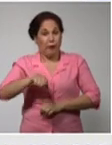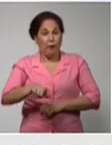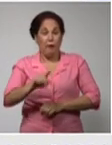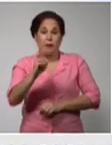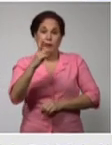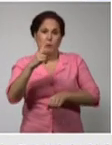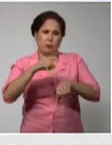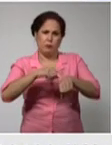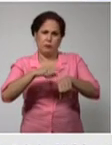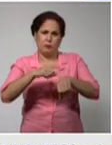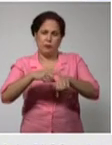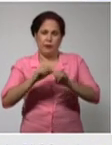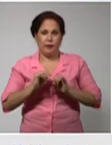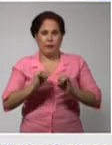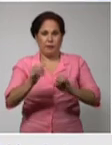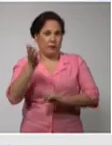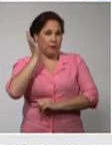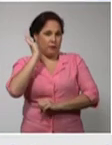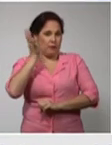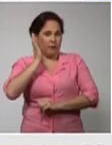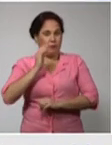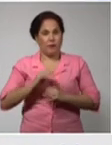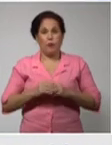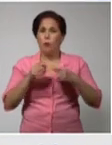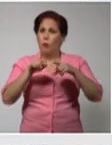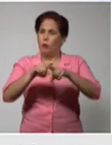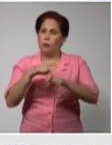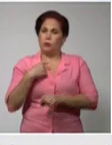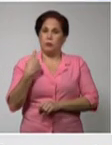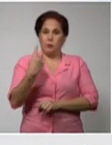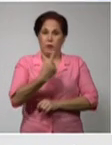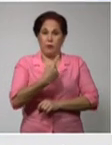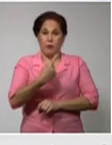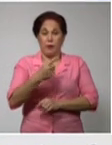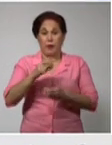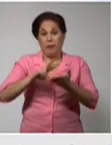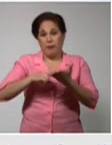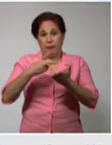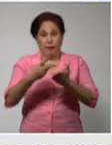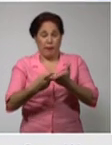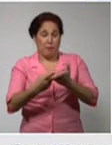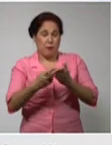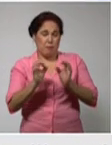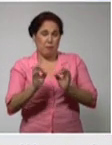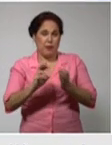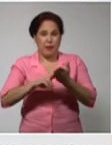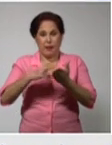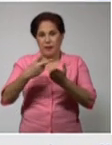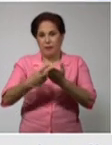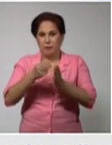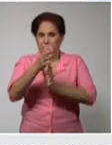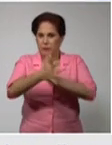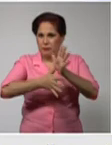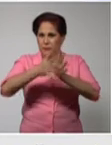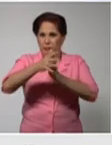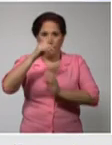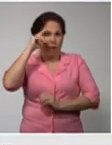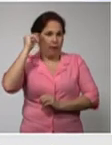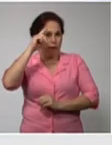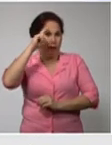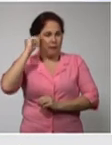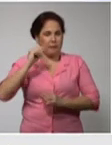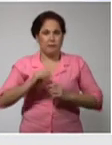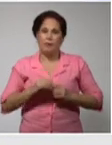segundo momento de conferencia de prensa nos acompaña desde la primera media hora la intérprete de lengua de señas Seilín Cotto